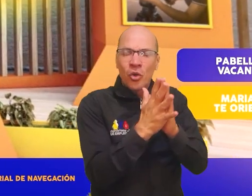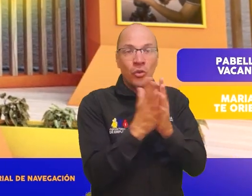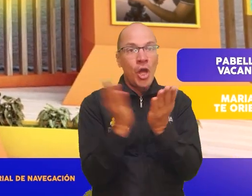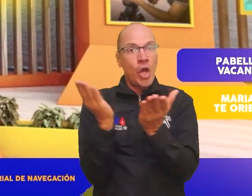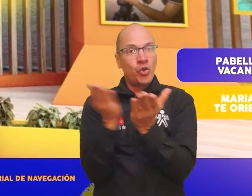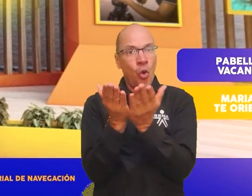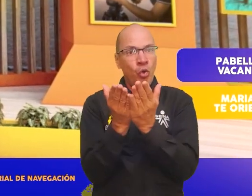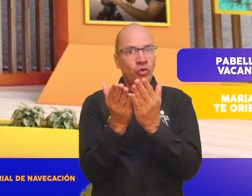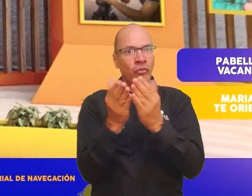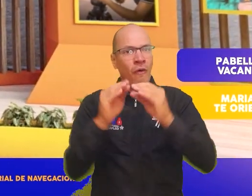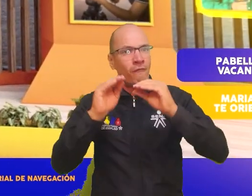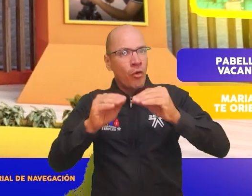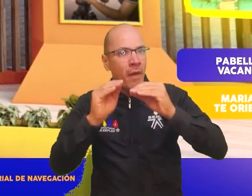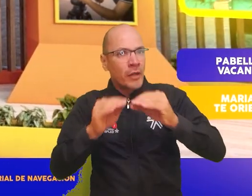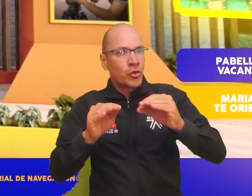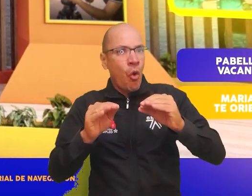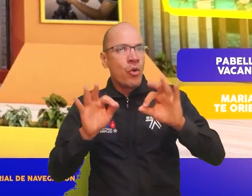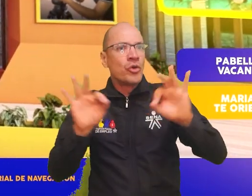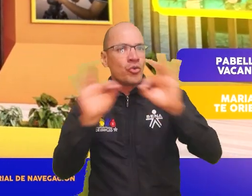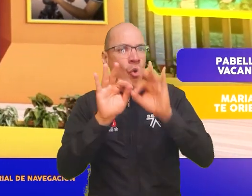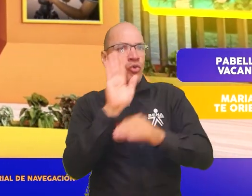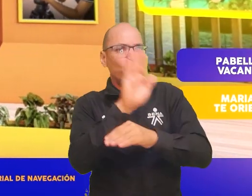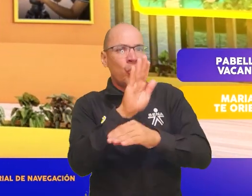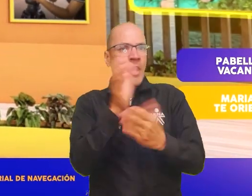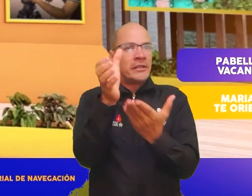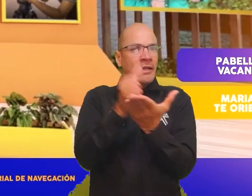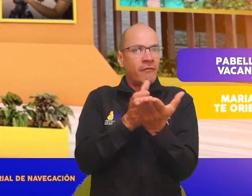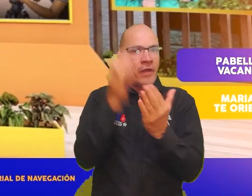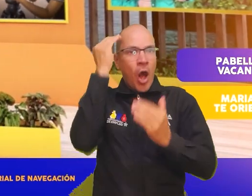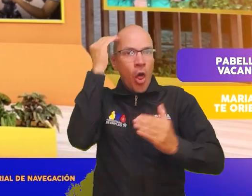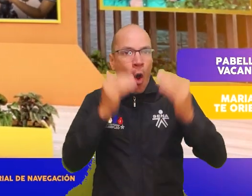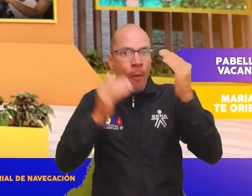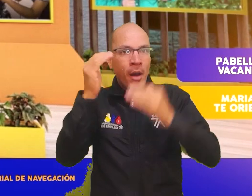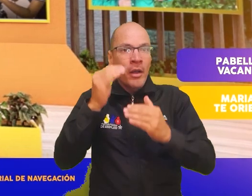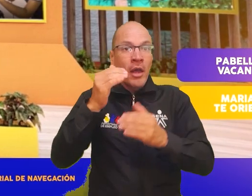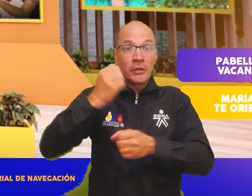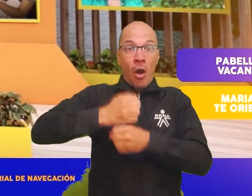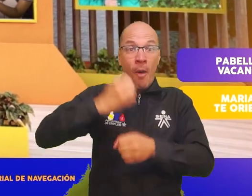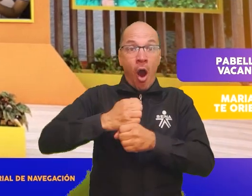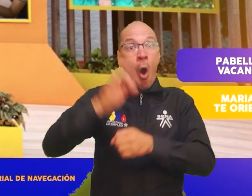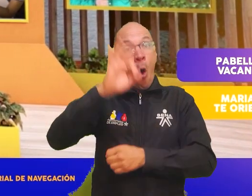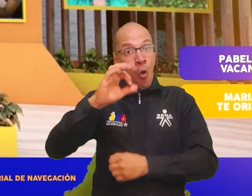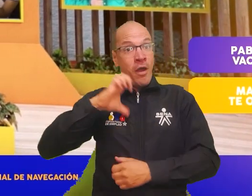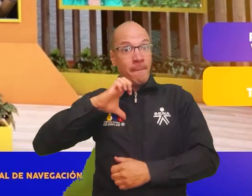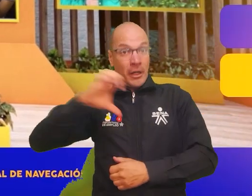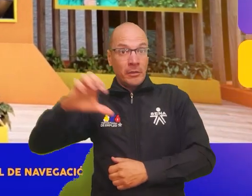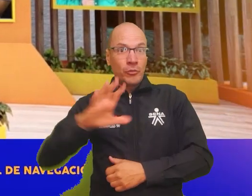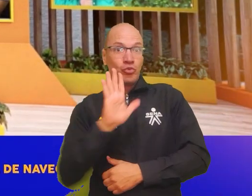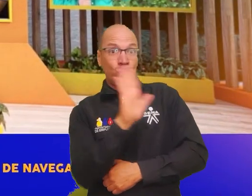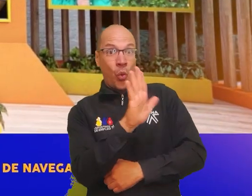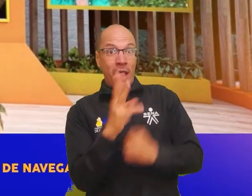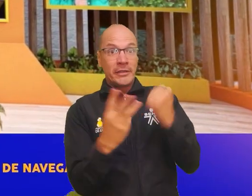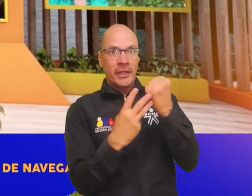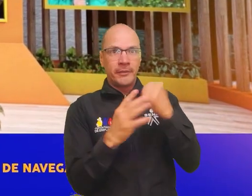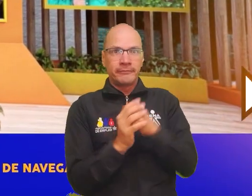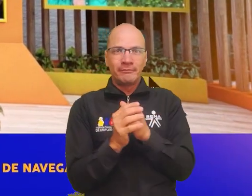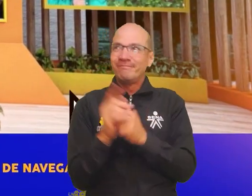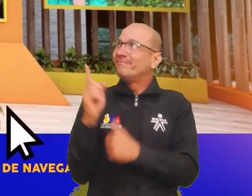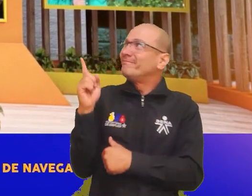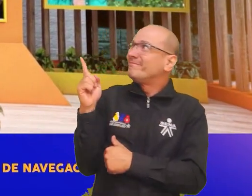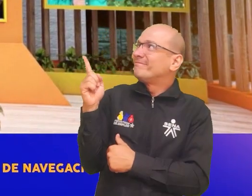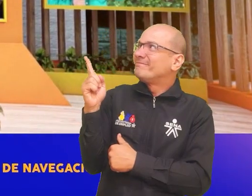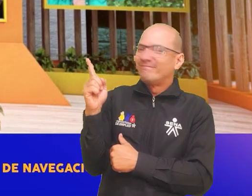la entidad en materia de formación, certificación por competencias, empleo y emprendimiento. En la zona de